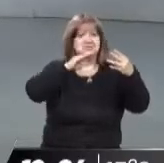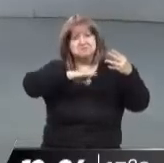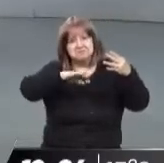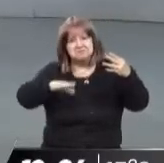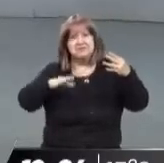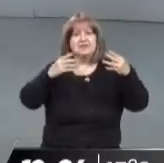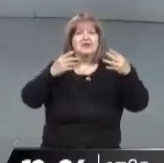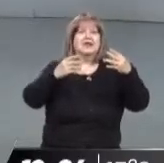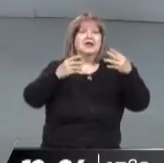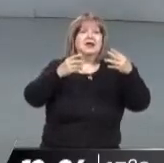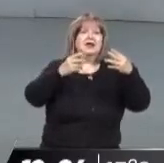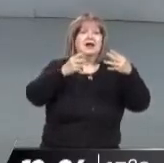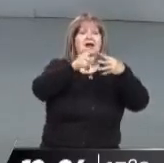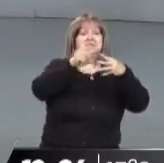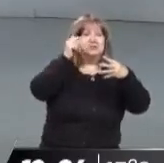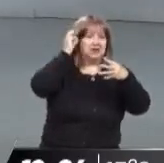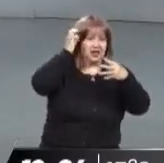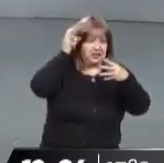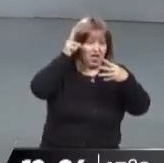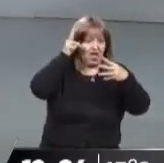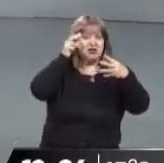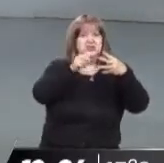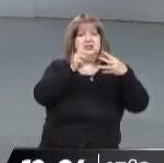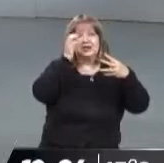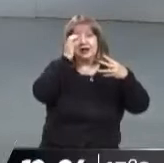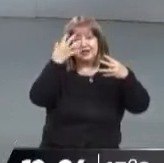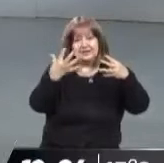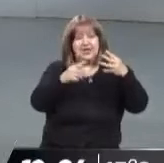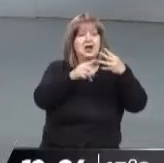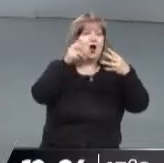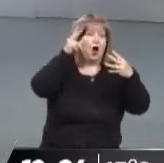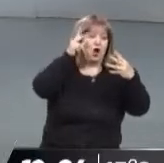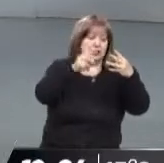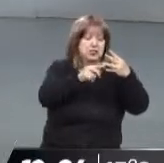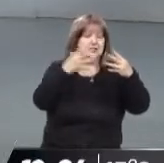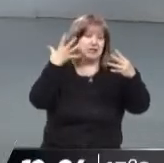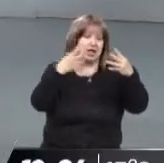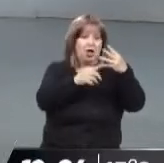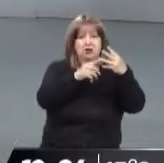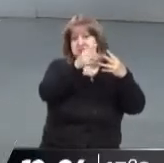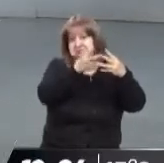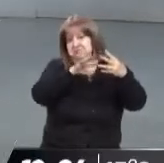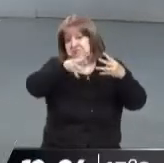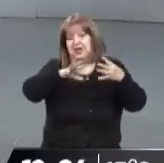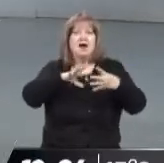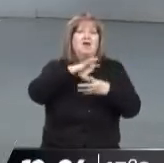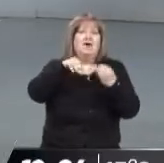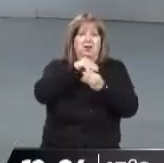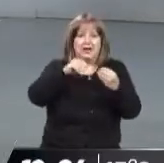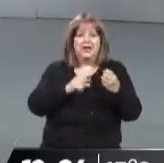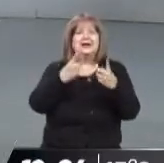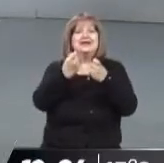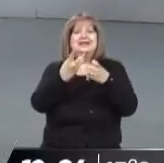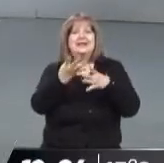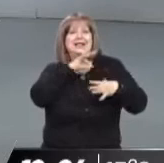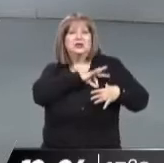familia de un adulto de 38, una mujer de 35, por ejemplo, y dos pequeños de 8 y 5 años. Eso sería como la familia tipo. ¿Cuánto